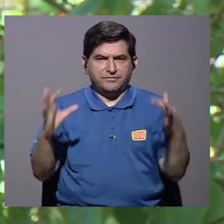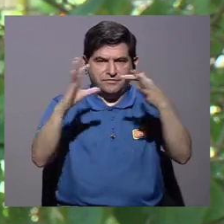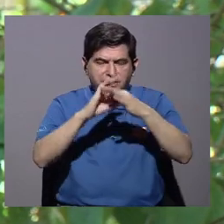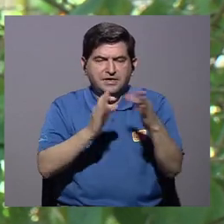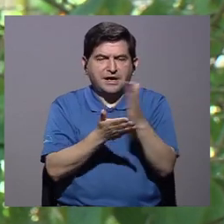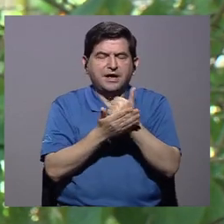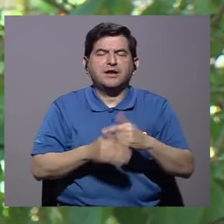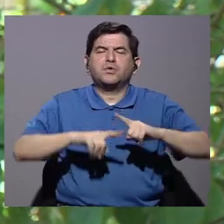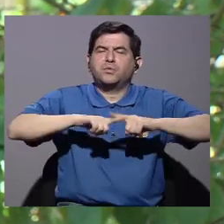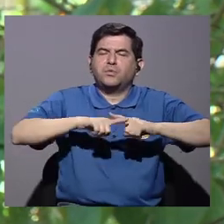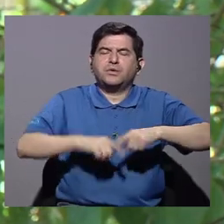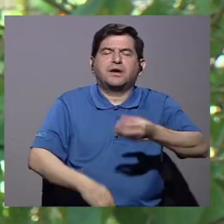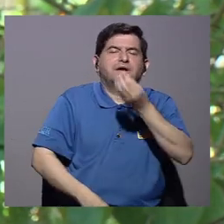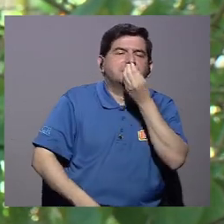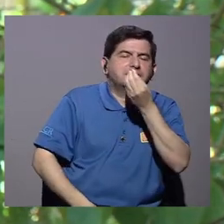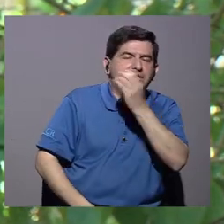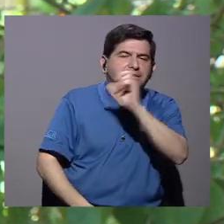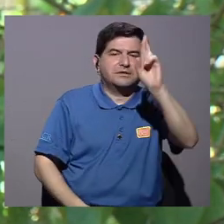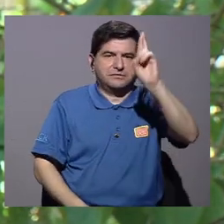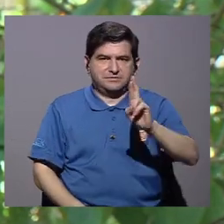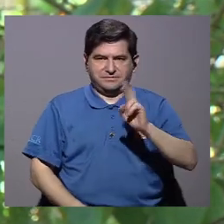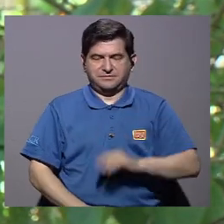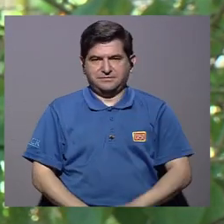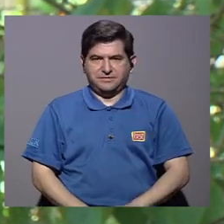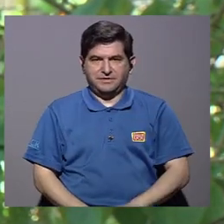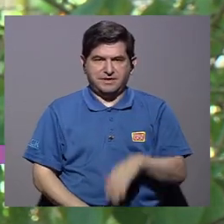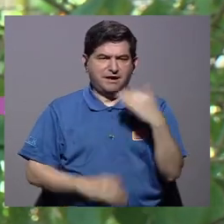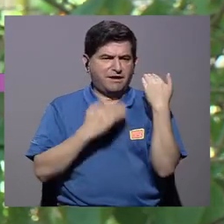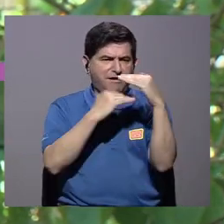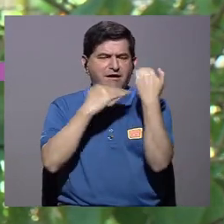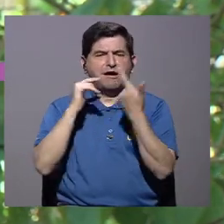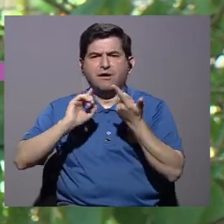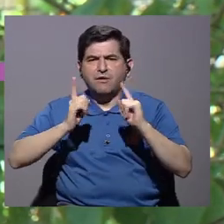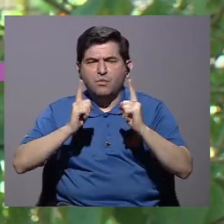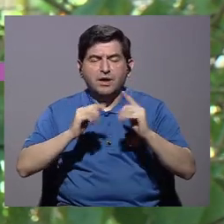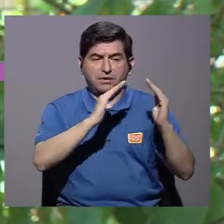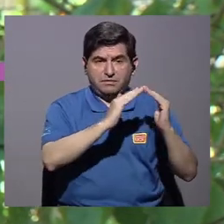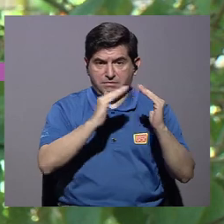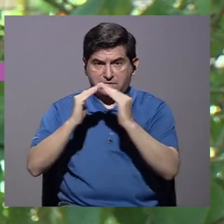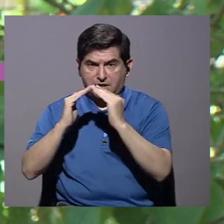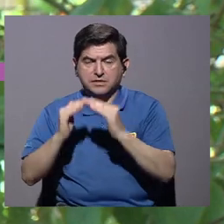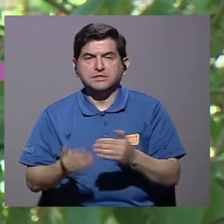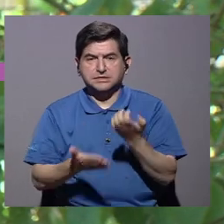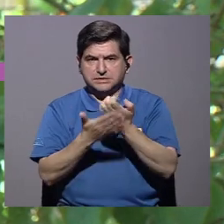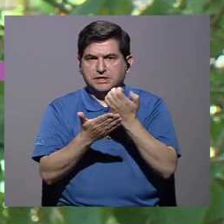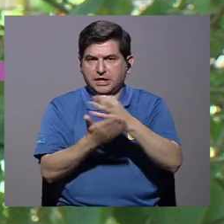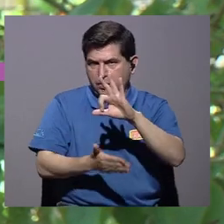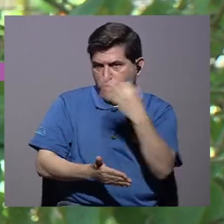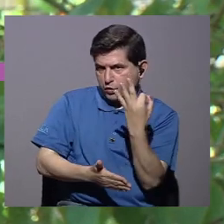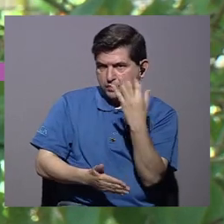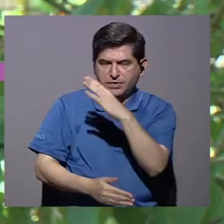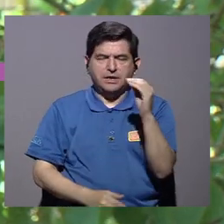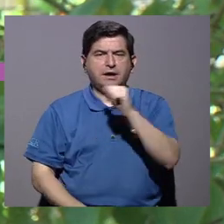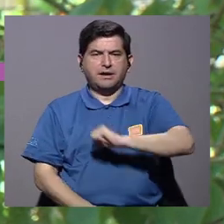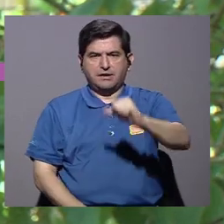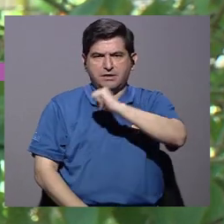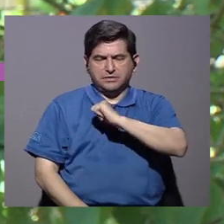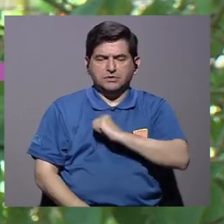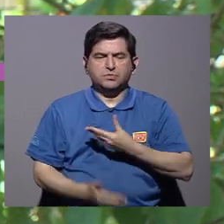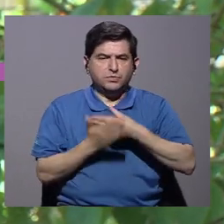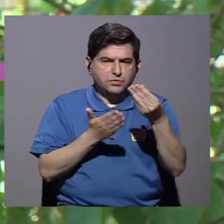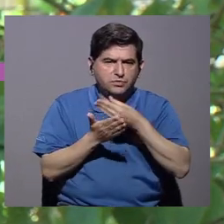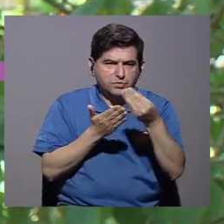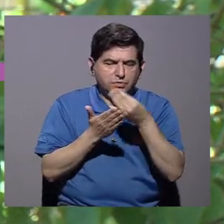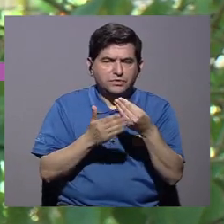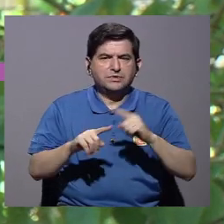acerca de algunas tendencias alimenticias en Costa Rica, qué restricciones hay en los hogares a nivel económico y cuál es la actitud